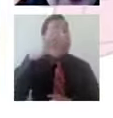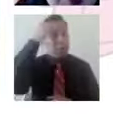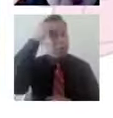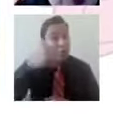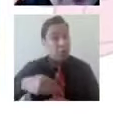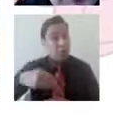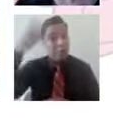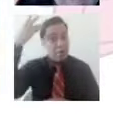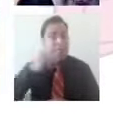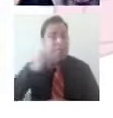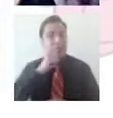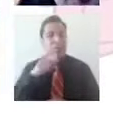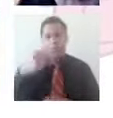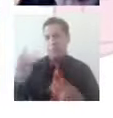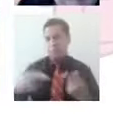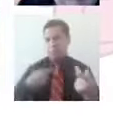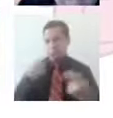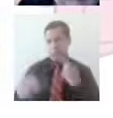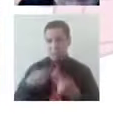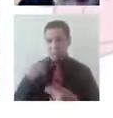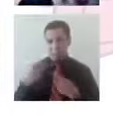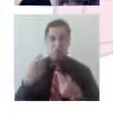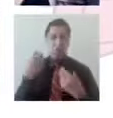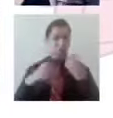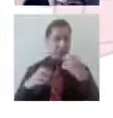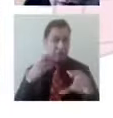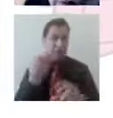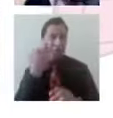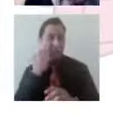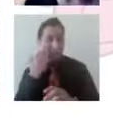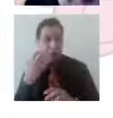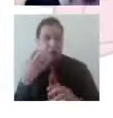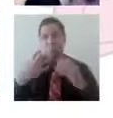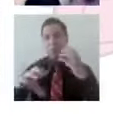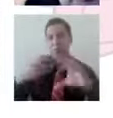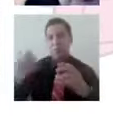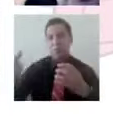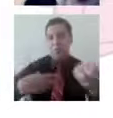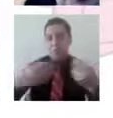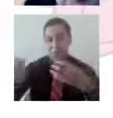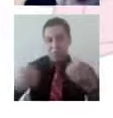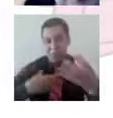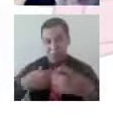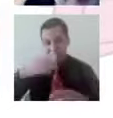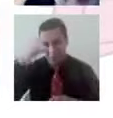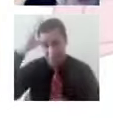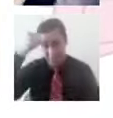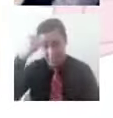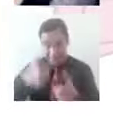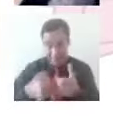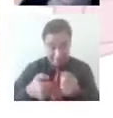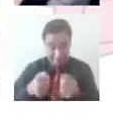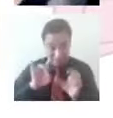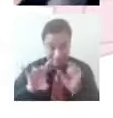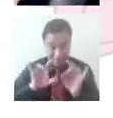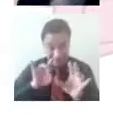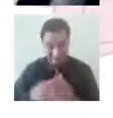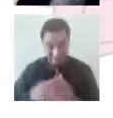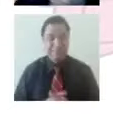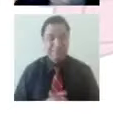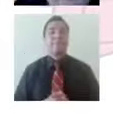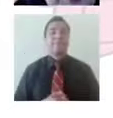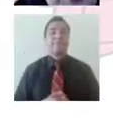diferentes preguntas, comentarios en el Facebook que estamos nosotros mirando posteriormente.